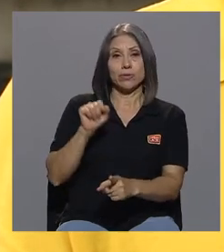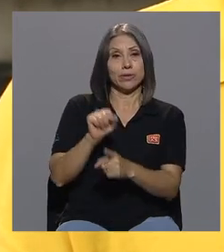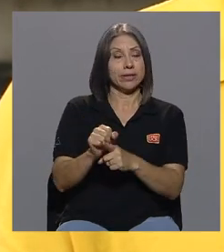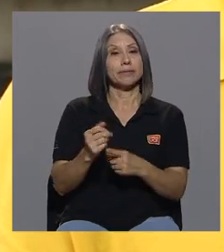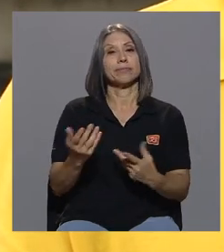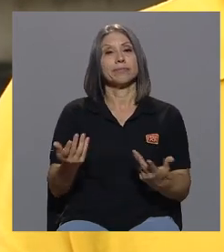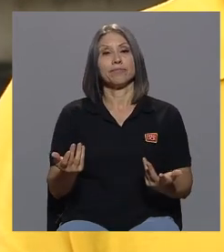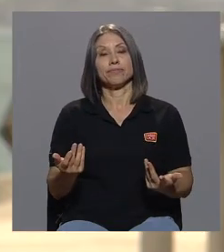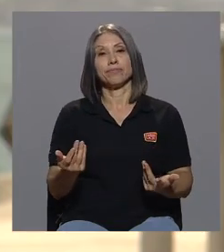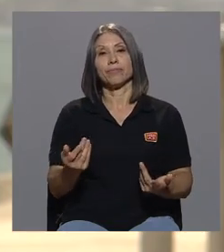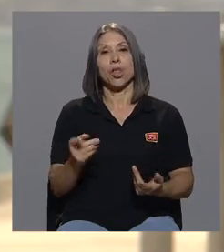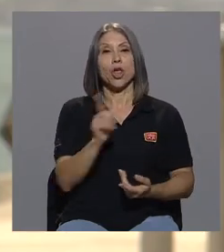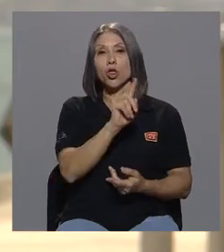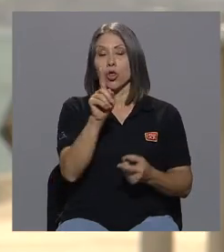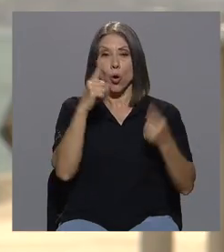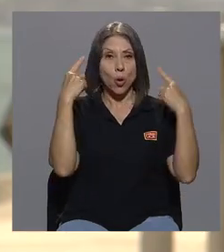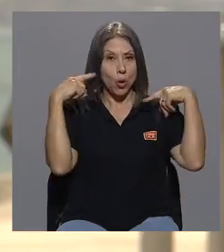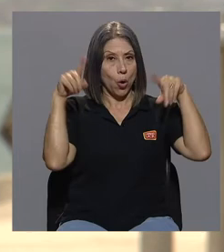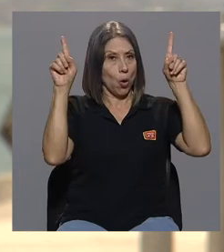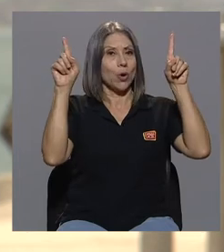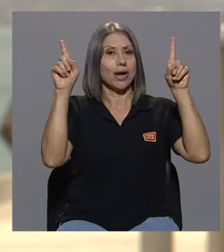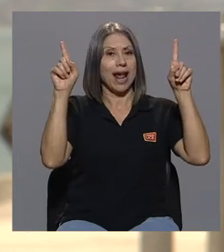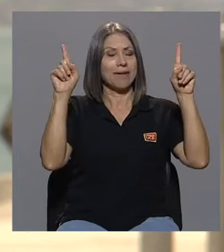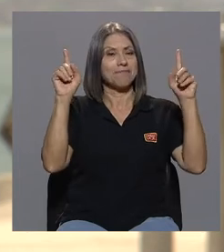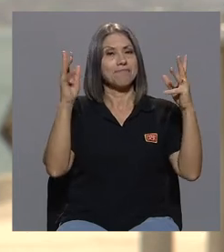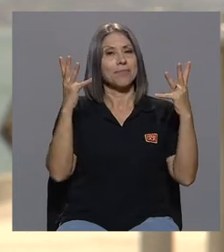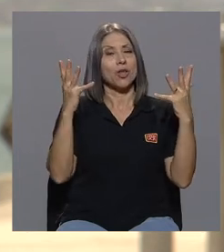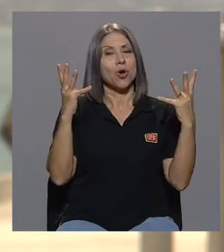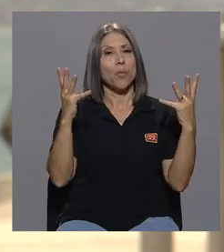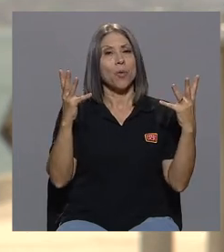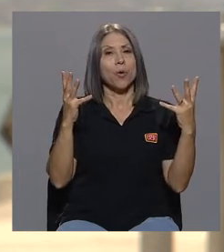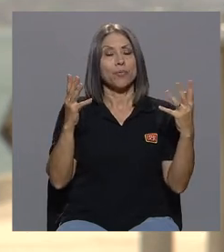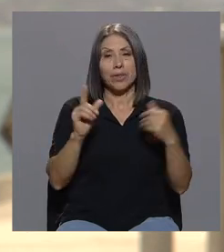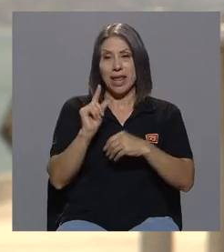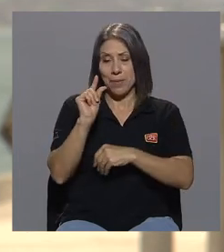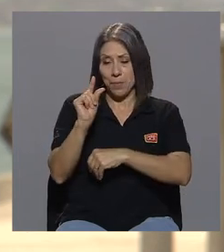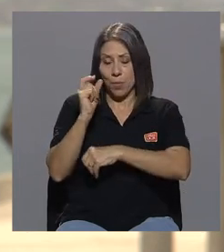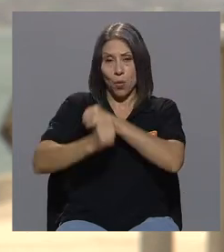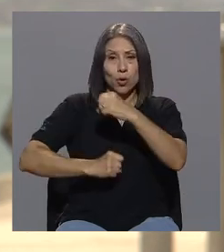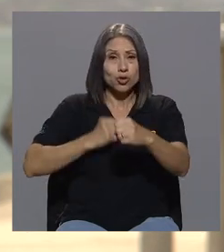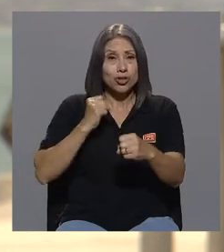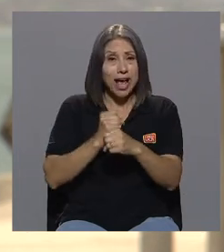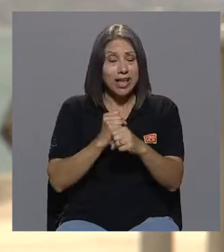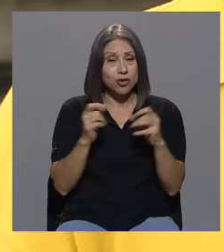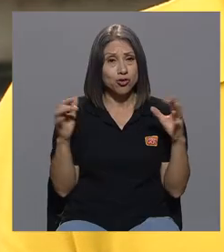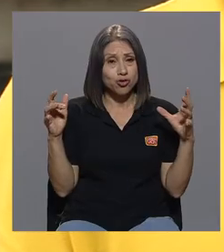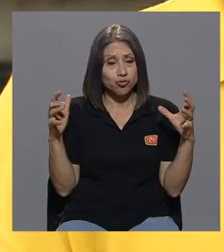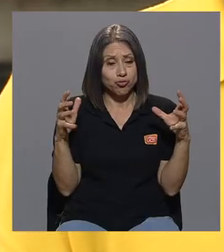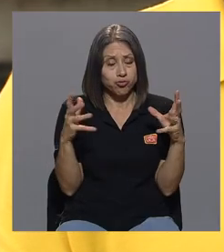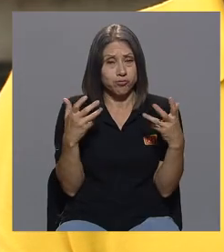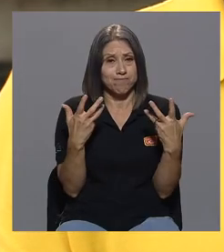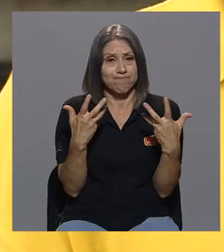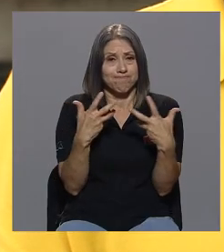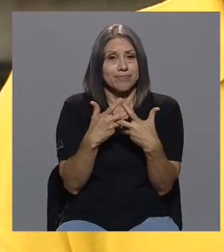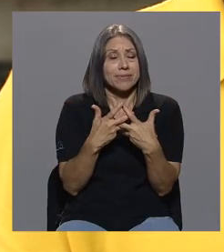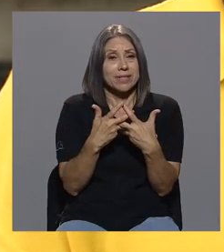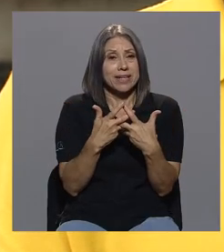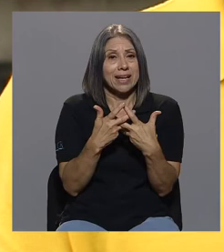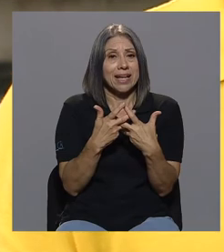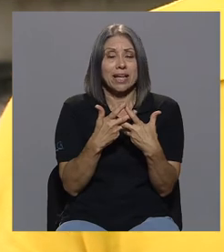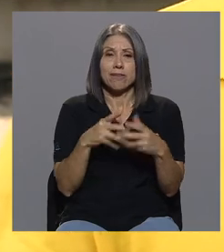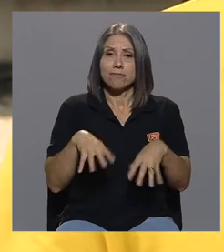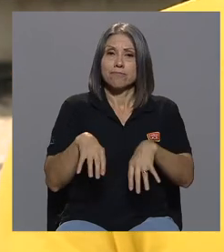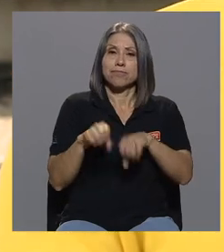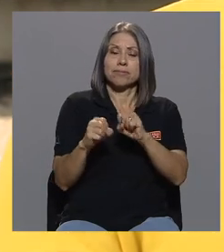no logra amalgamar en tan pocos años reivindicaciones sistemáticas y ojo que en el caso particular